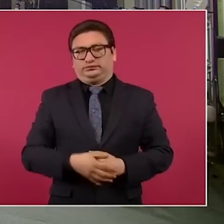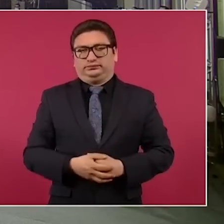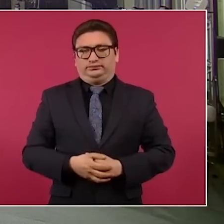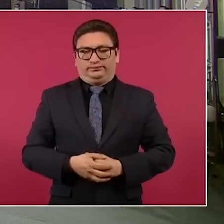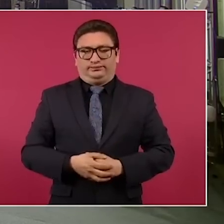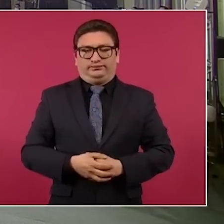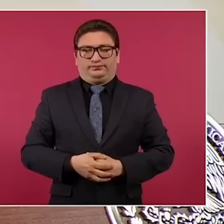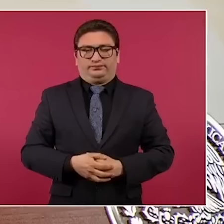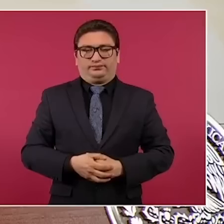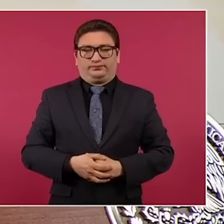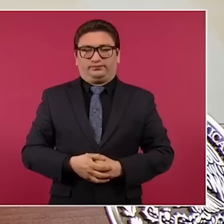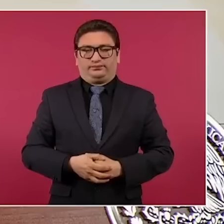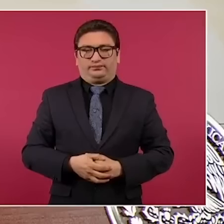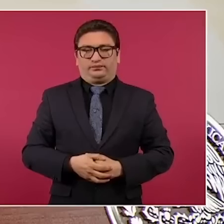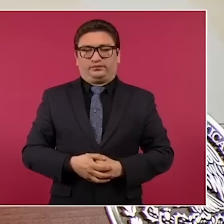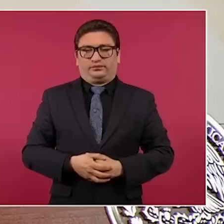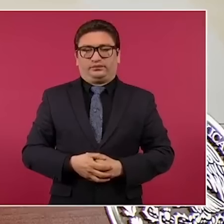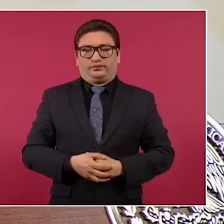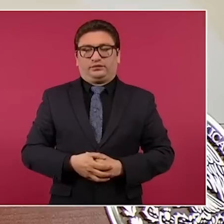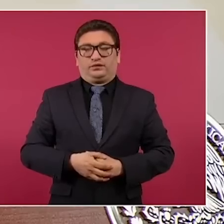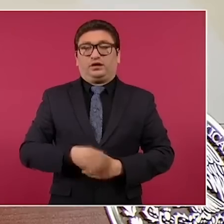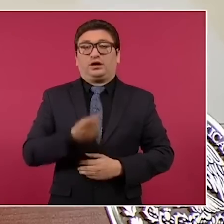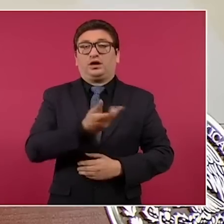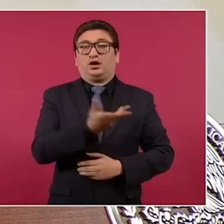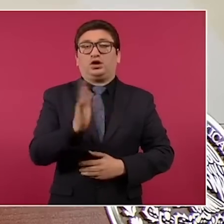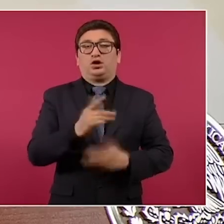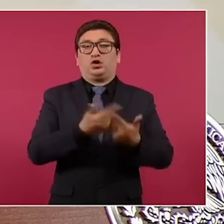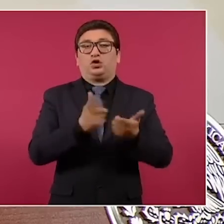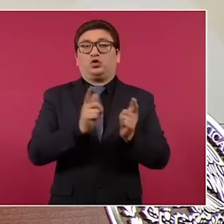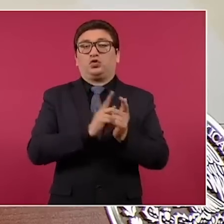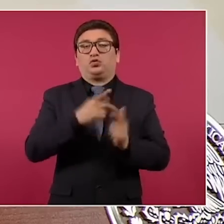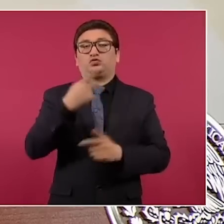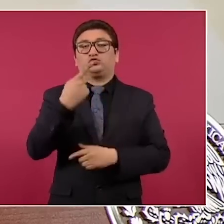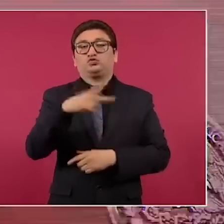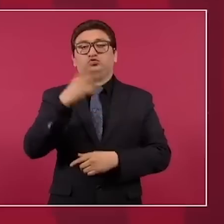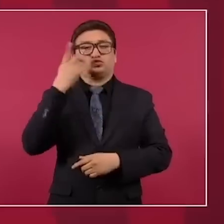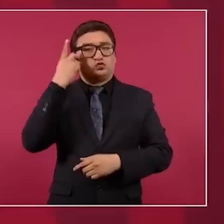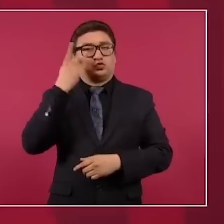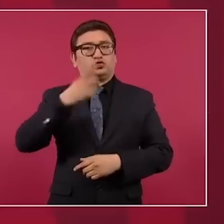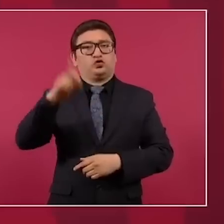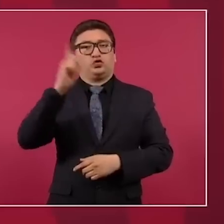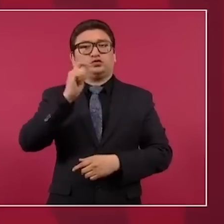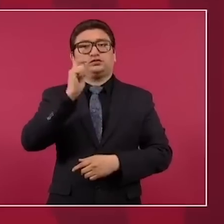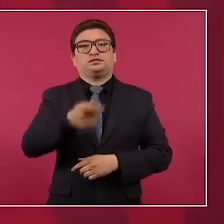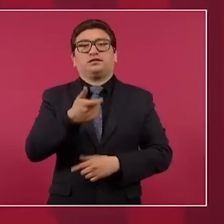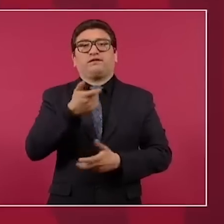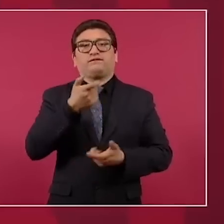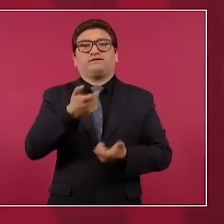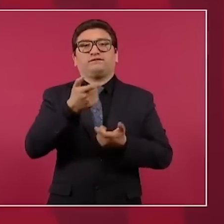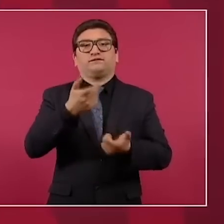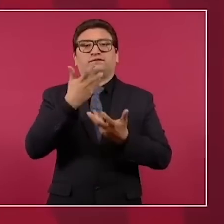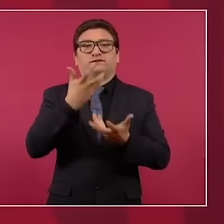ganarle a los que tienen como Dios al dinero,